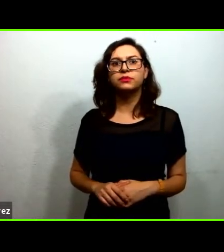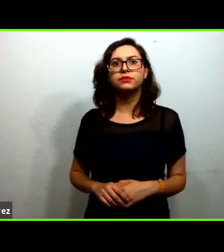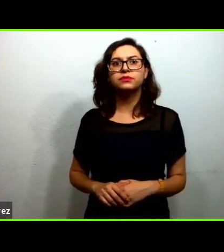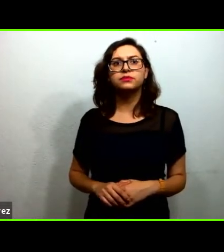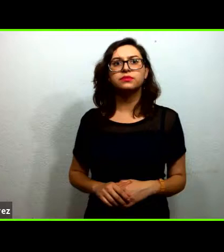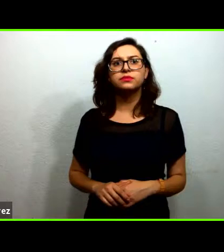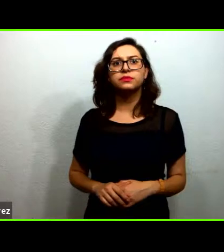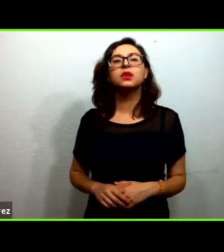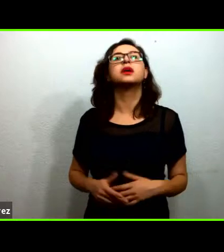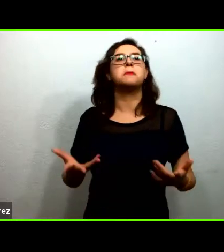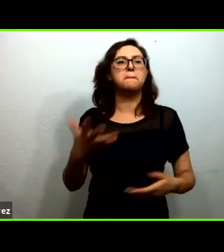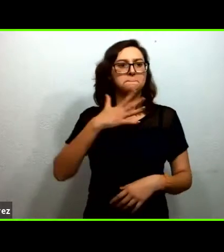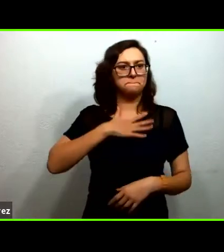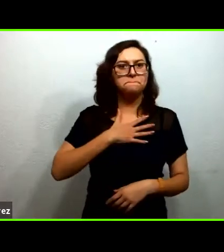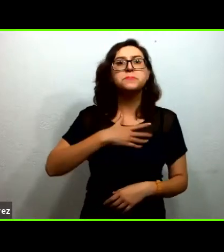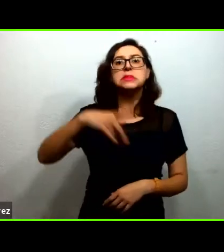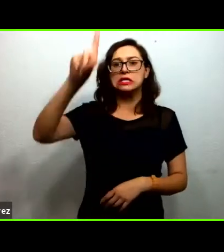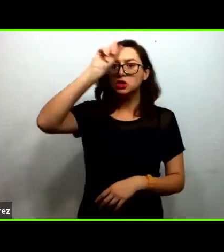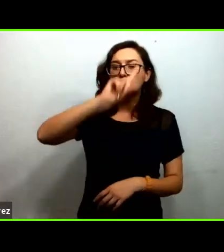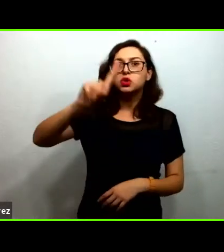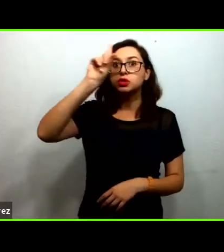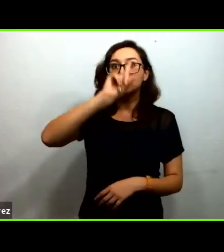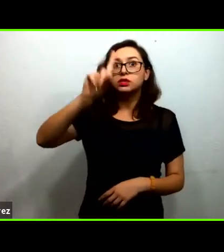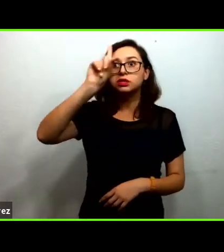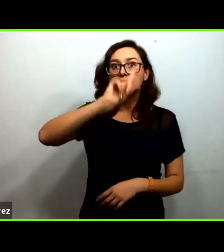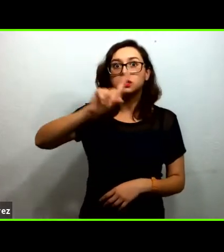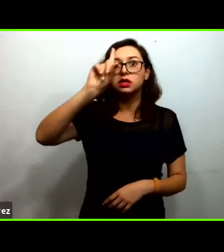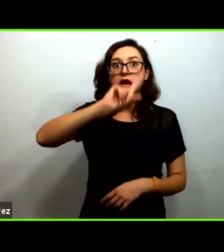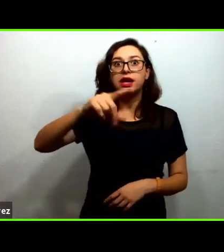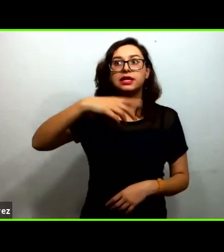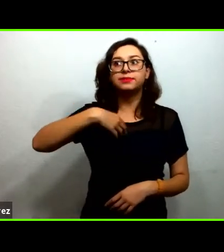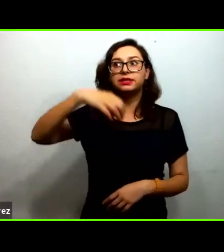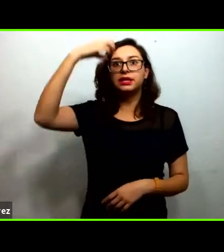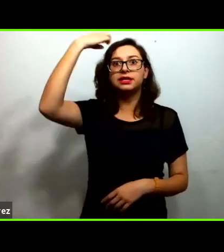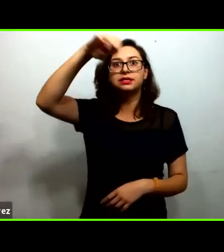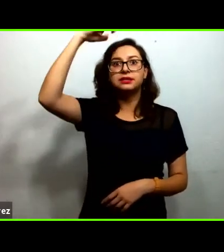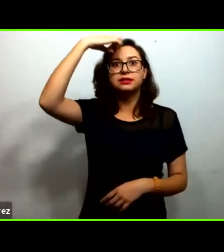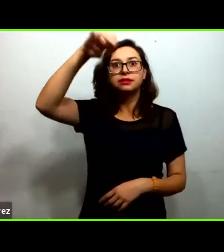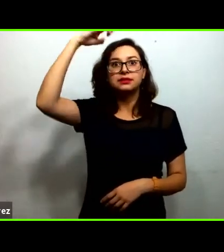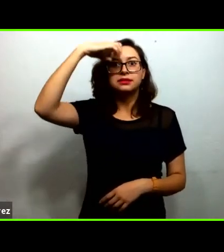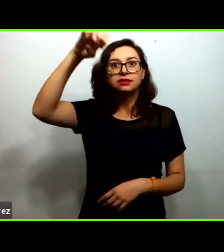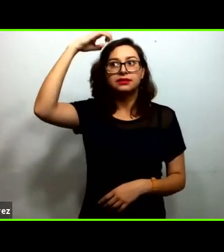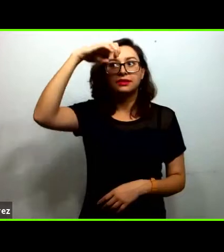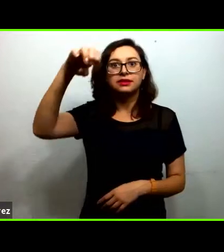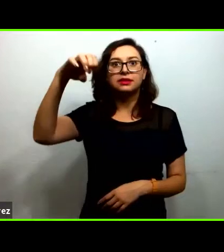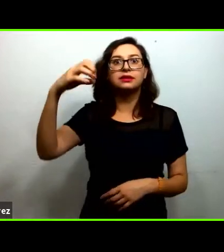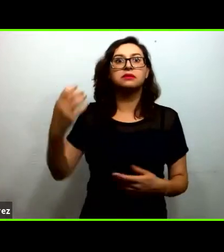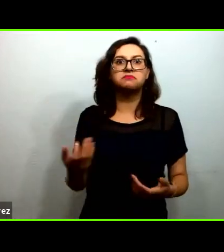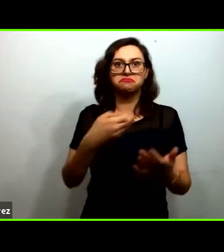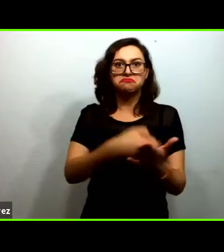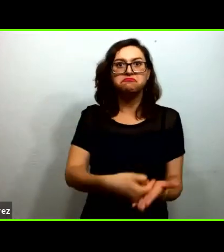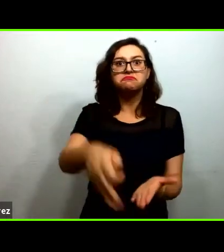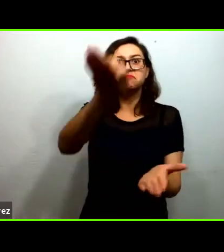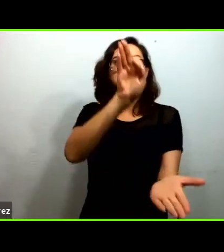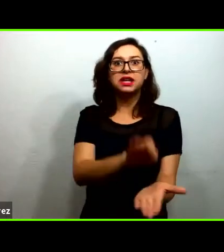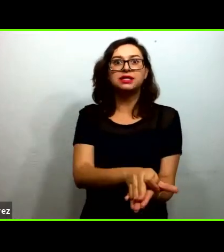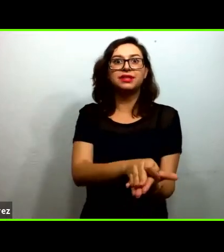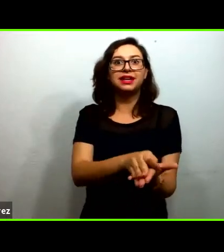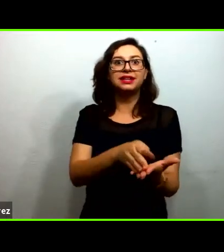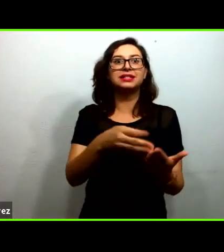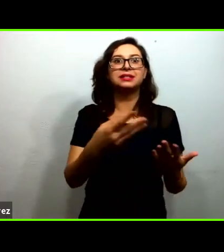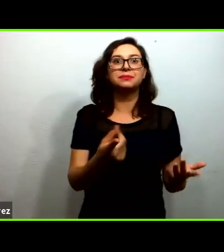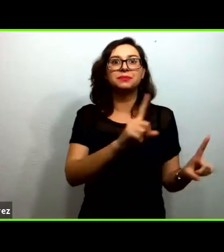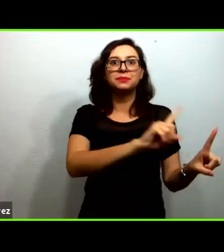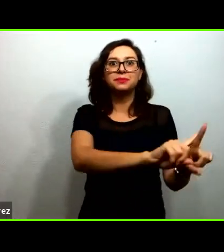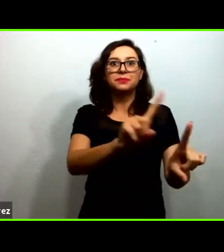mi recomendación a partir de mi experiencia personal espero que les sirva es sean valientes no tengan miedo de subir al barco